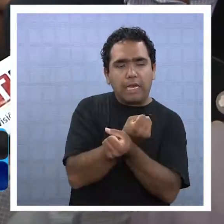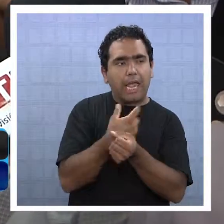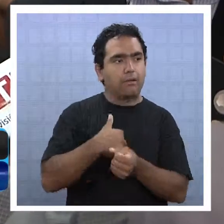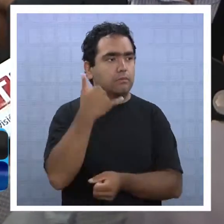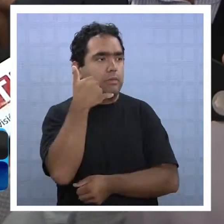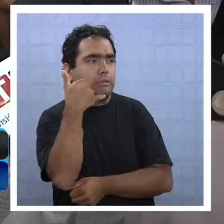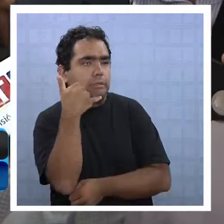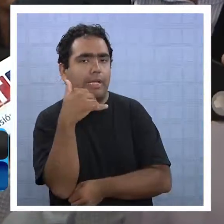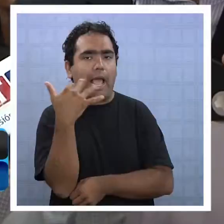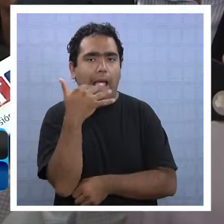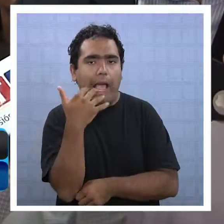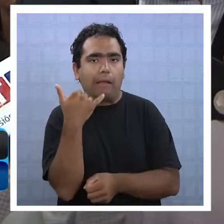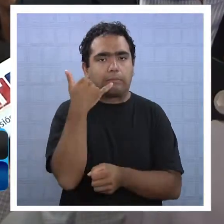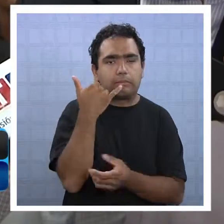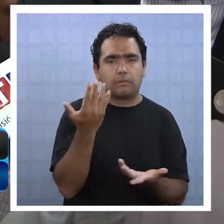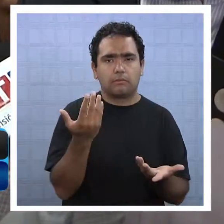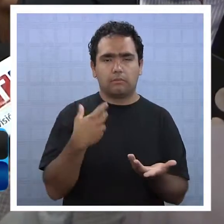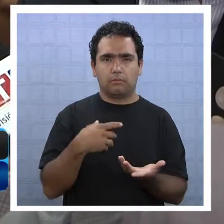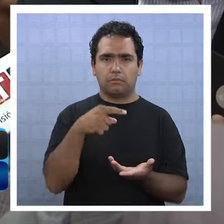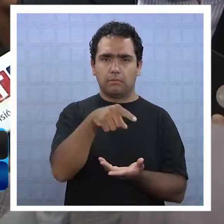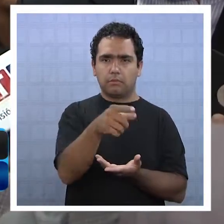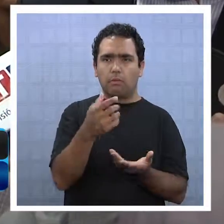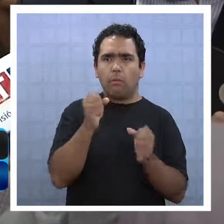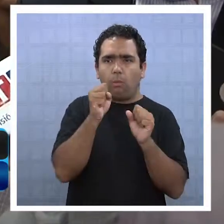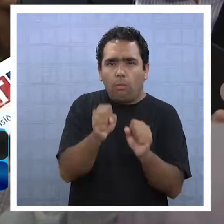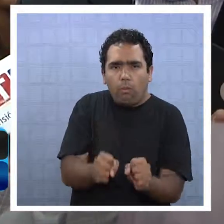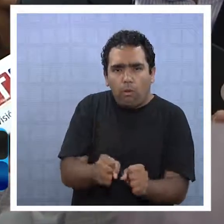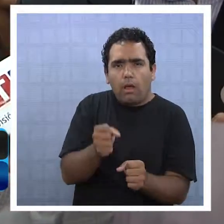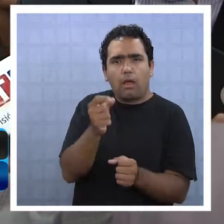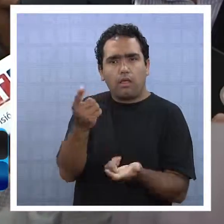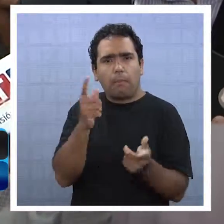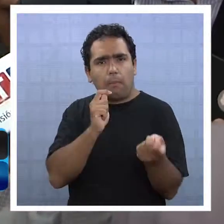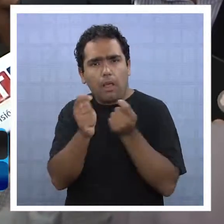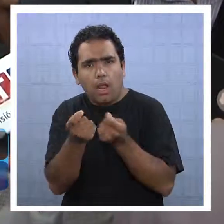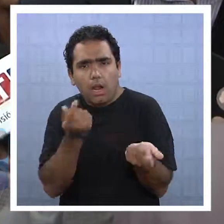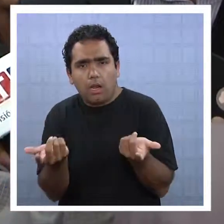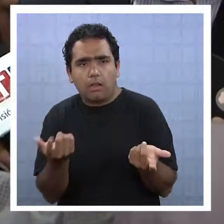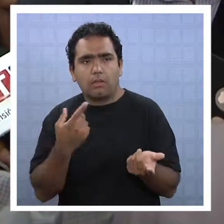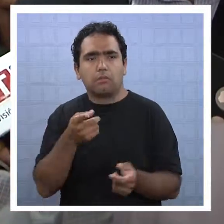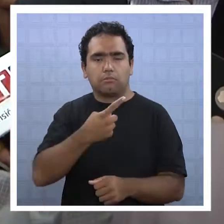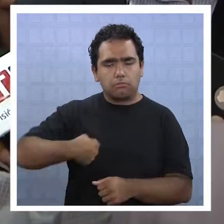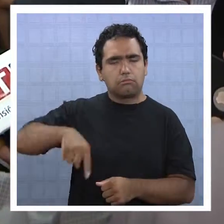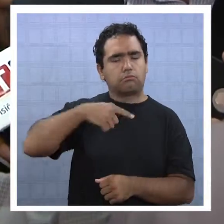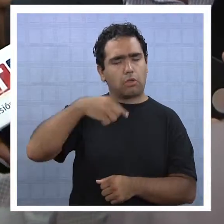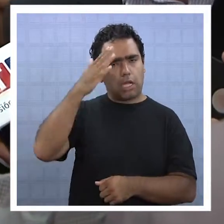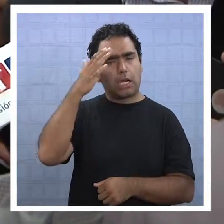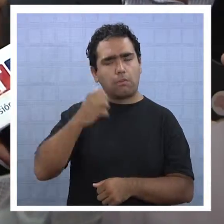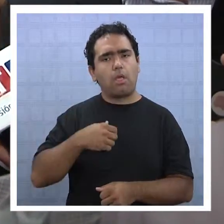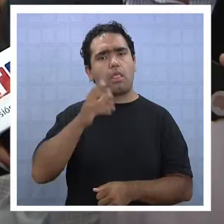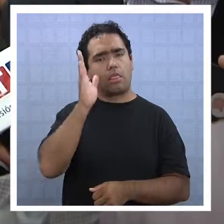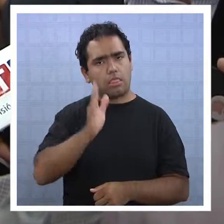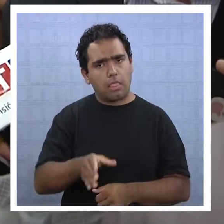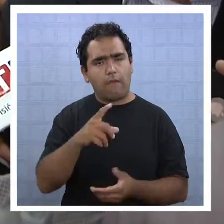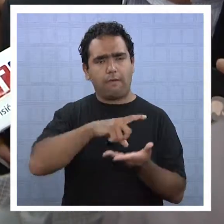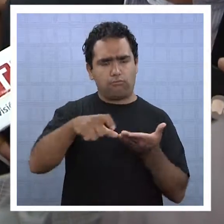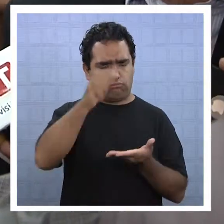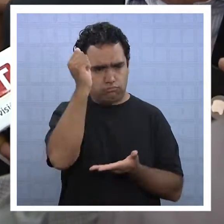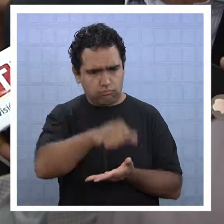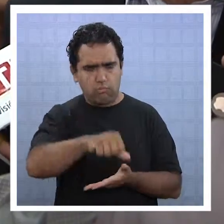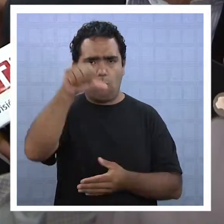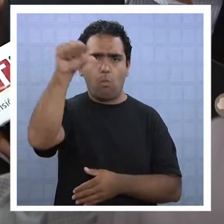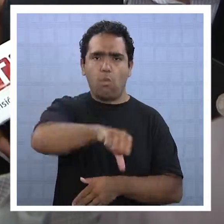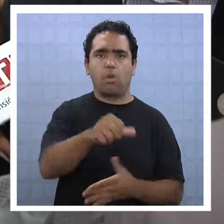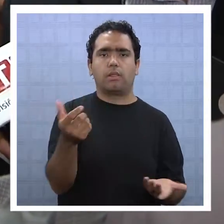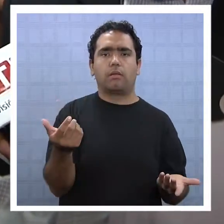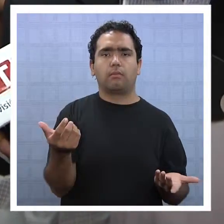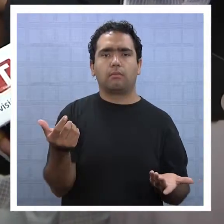catástrofe o de situaciones difíciles pueden costarle la vida a una persona. Y obviamente creemos que también tiene que tener una sanción y vamos a trabajar un